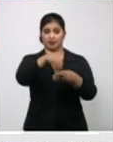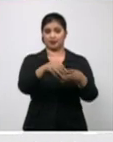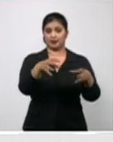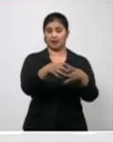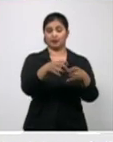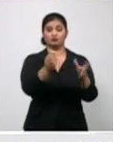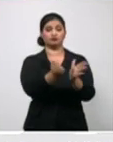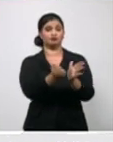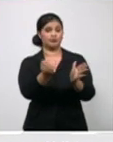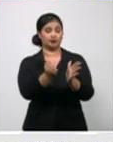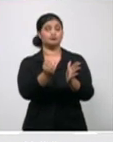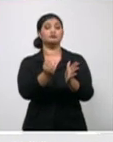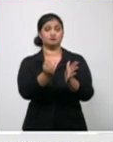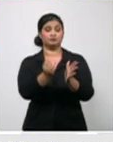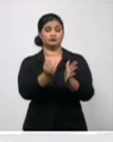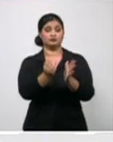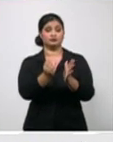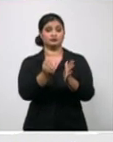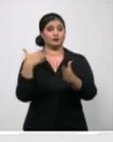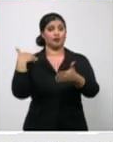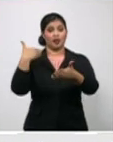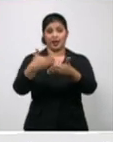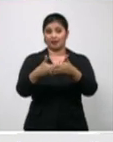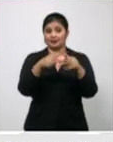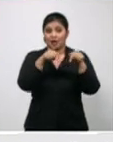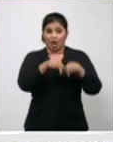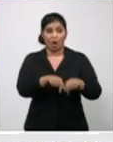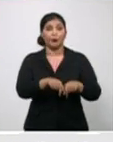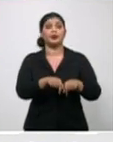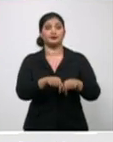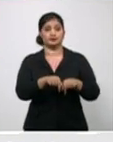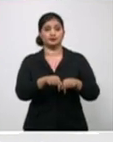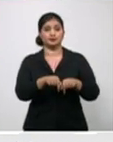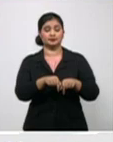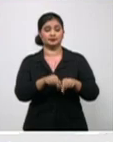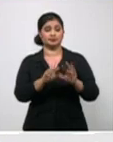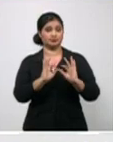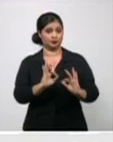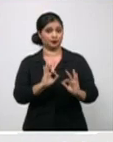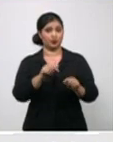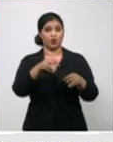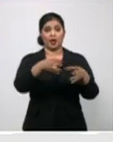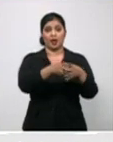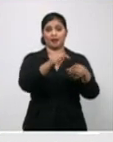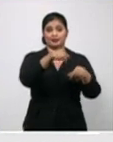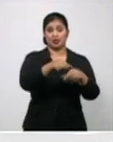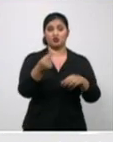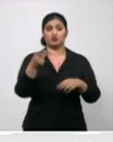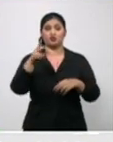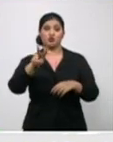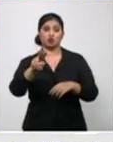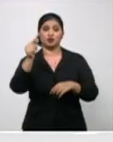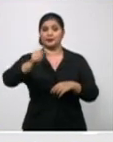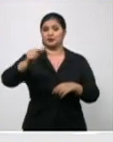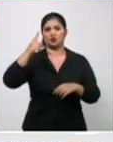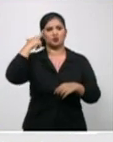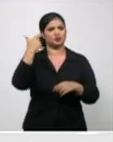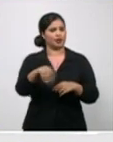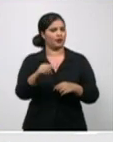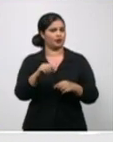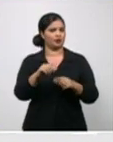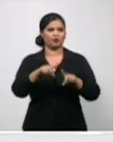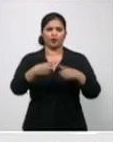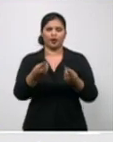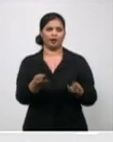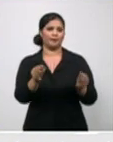hasta la noche que se hace el corte estadístico, pues no se había logrado determinar la fuente de infección.